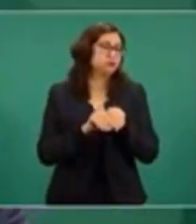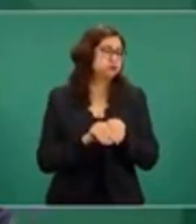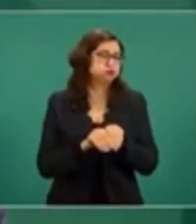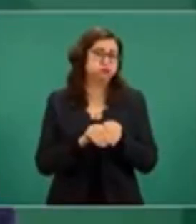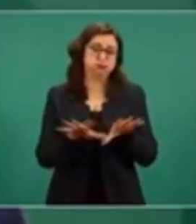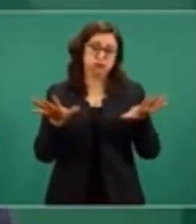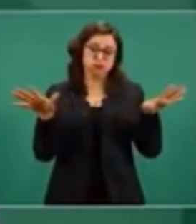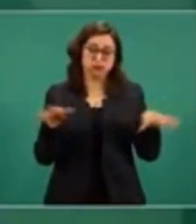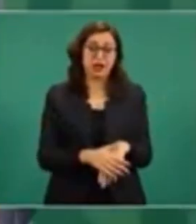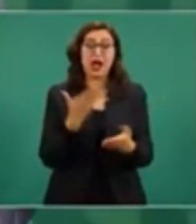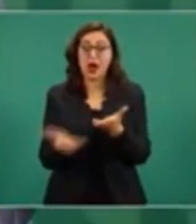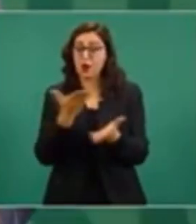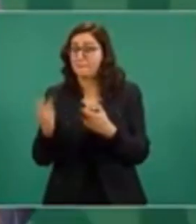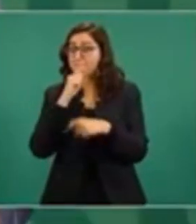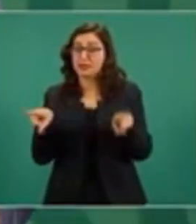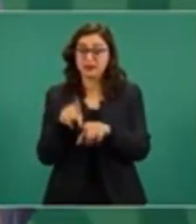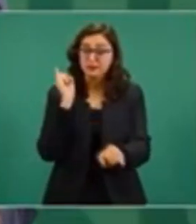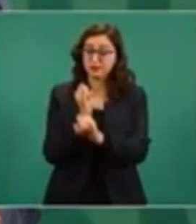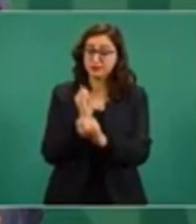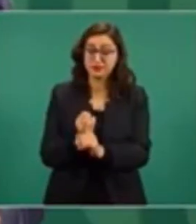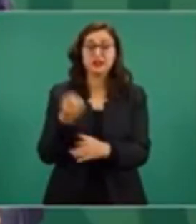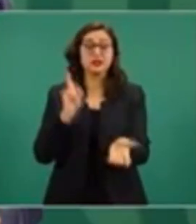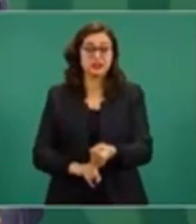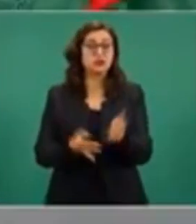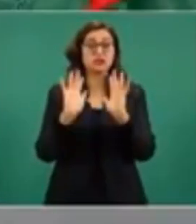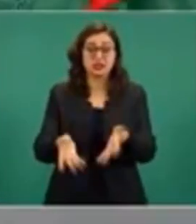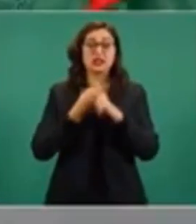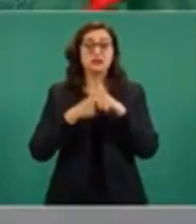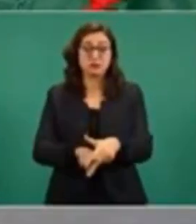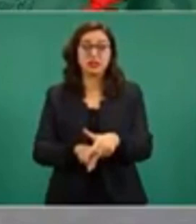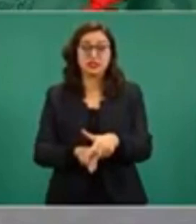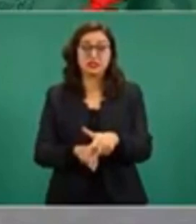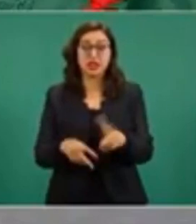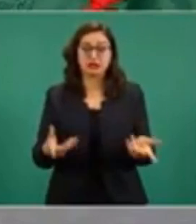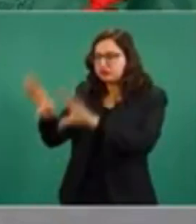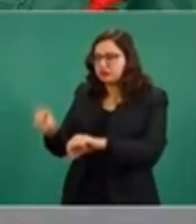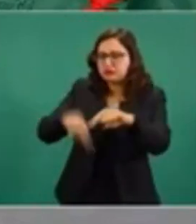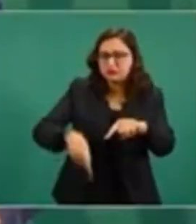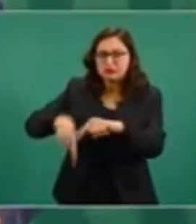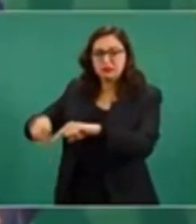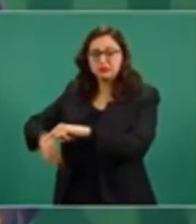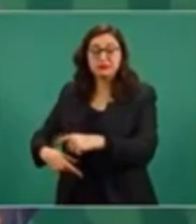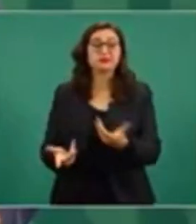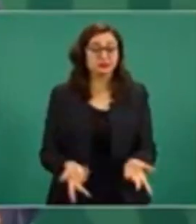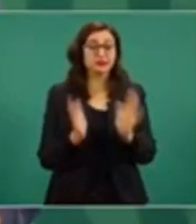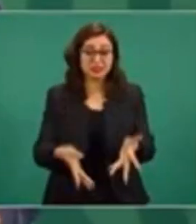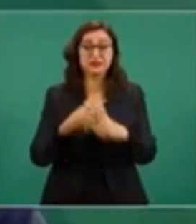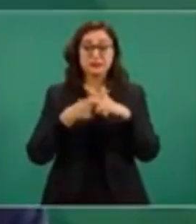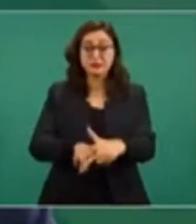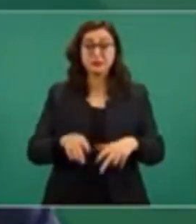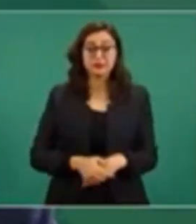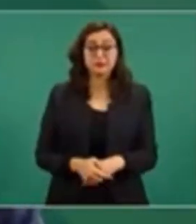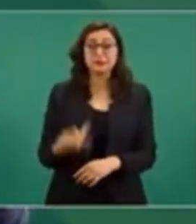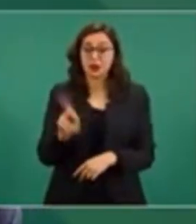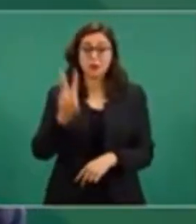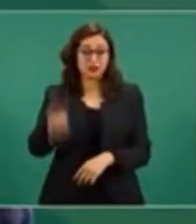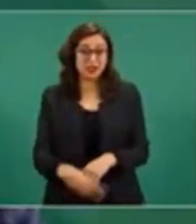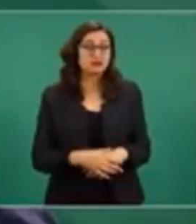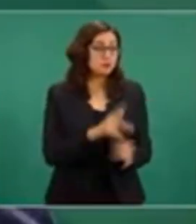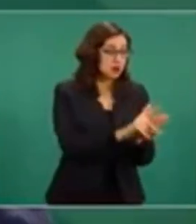silenciarnos, las redes sociales ya están optando por la censura, de lo que no hay duda es de que los medios convencionales